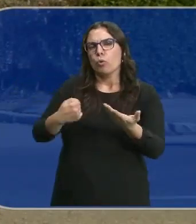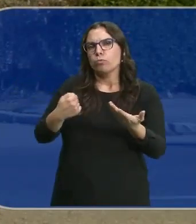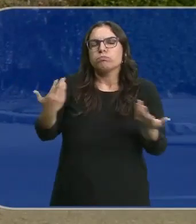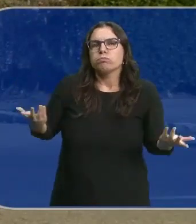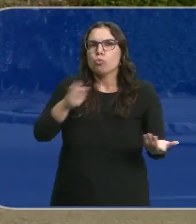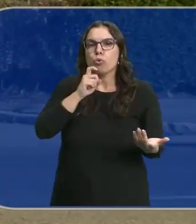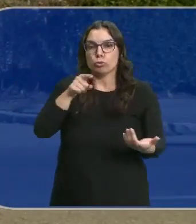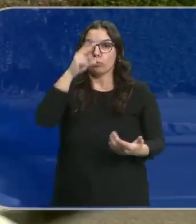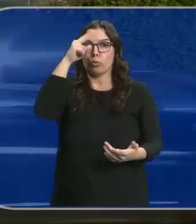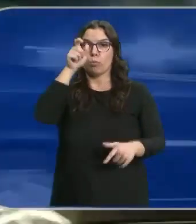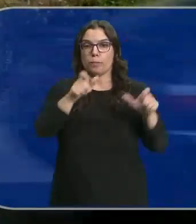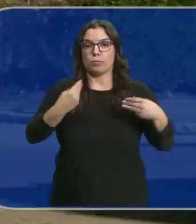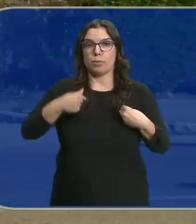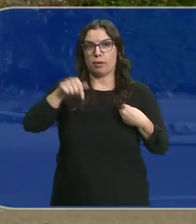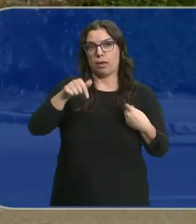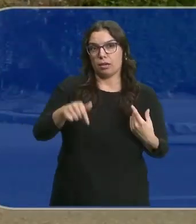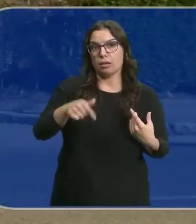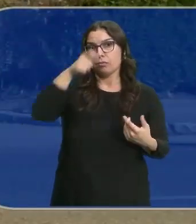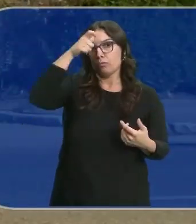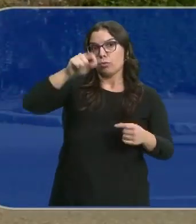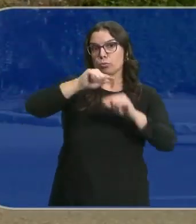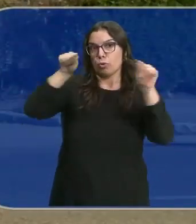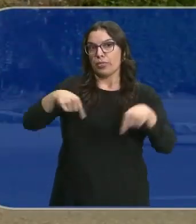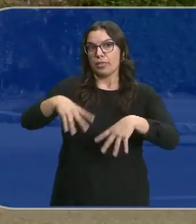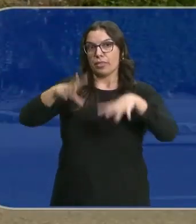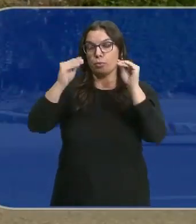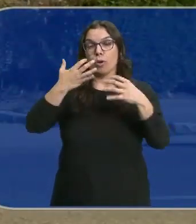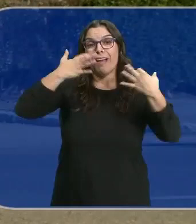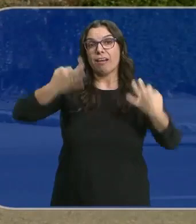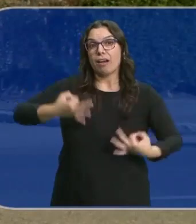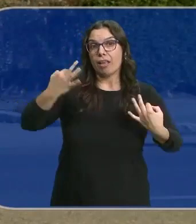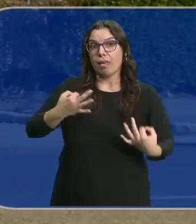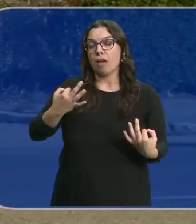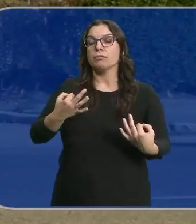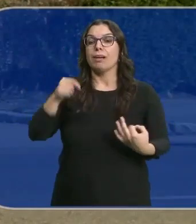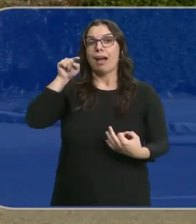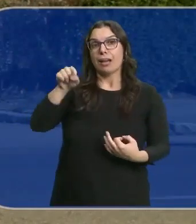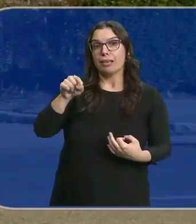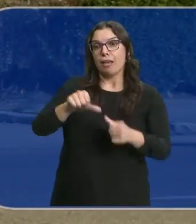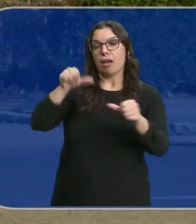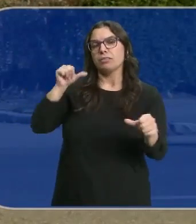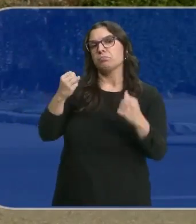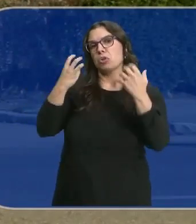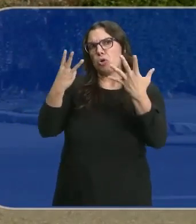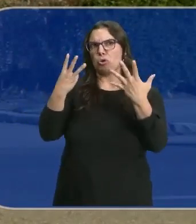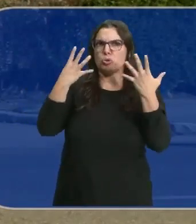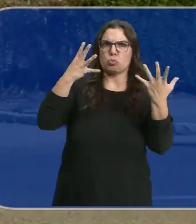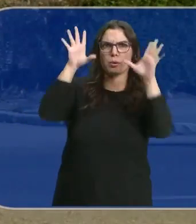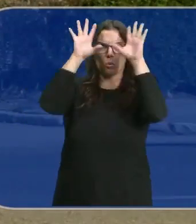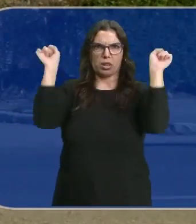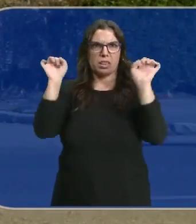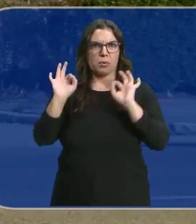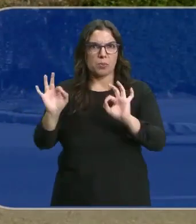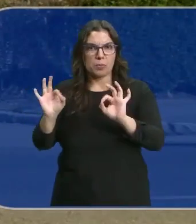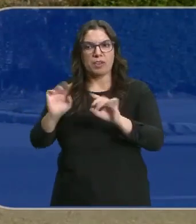preocupan ahora mismo a los habitantes de esta localidad de la provincia de Burgos. Lo cierto es que hasta ahora, en esta comandancia, había unos ocho o nueve agentes